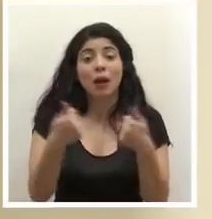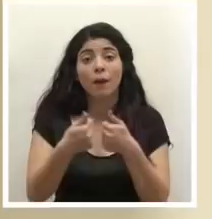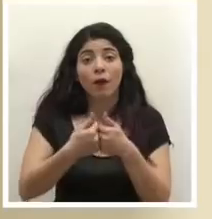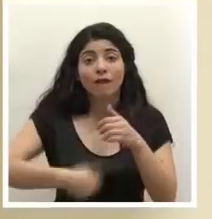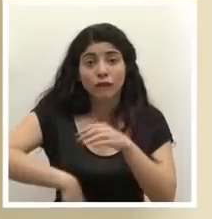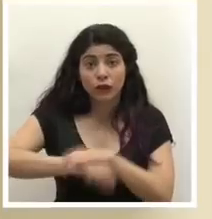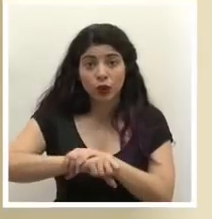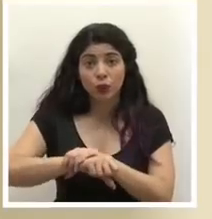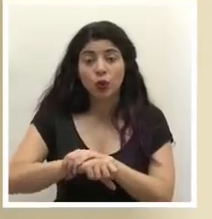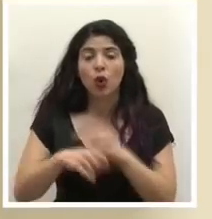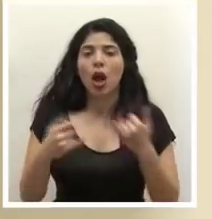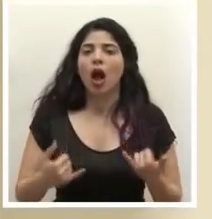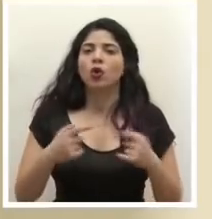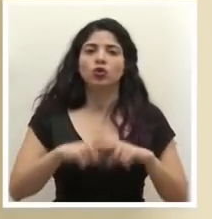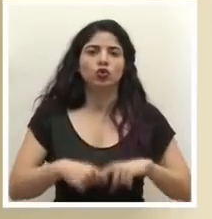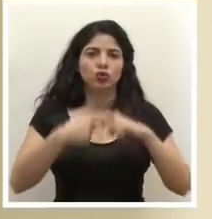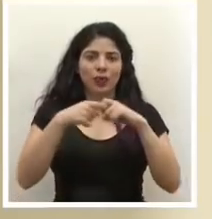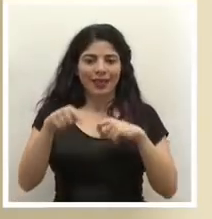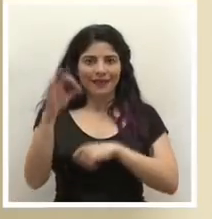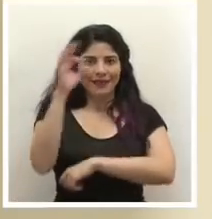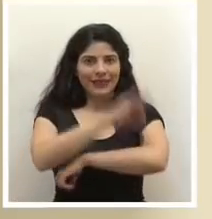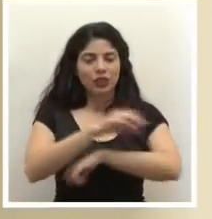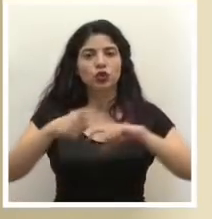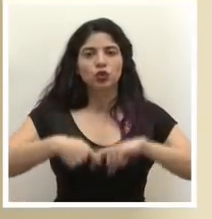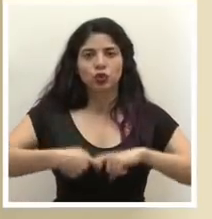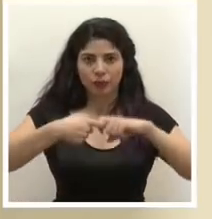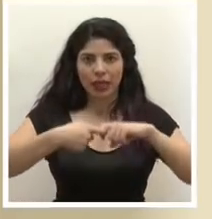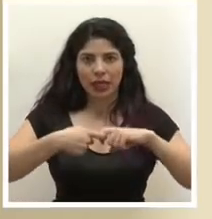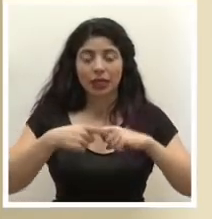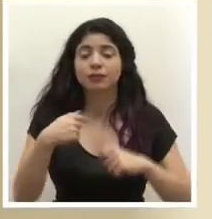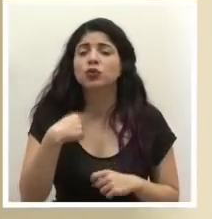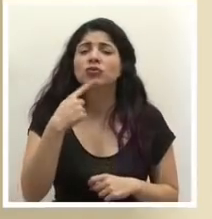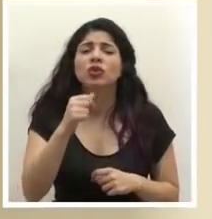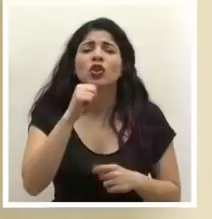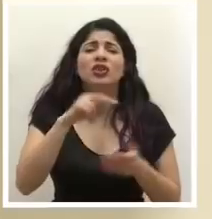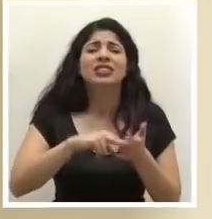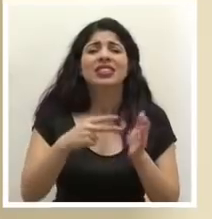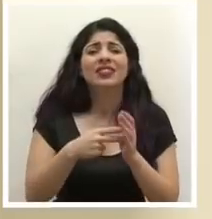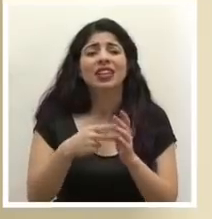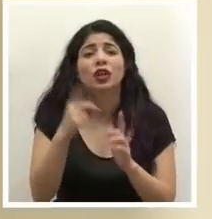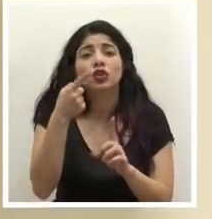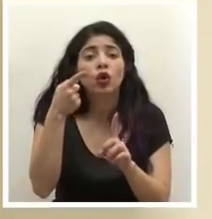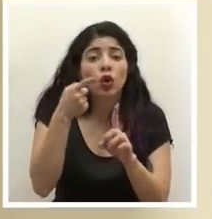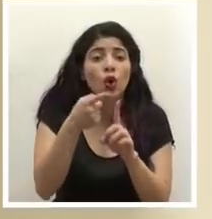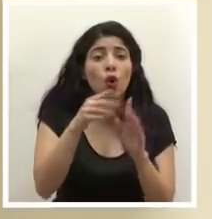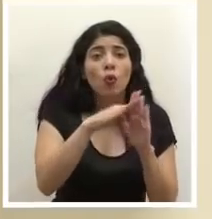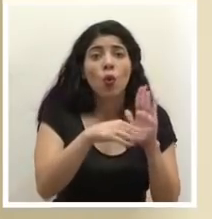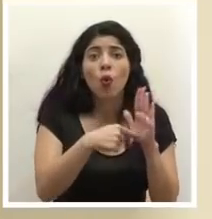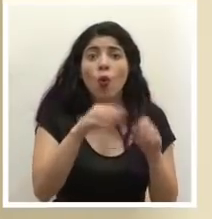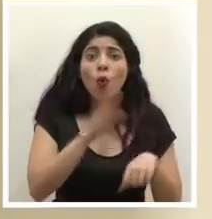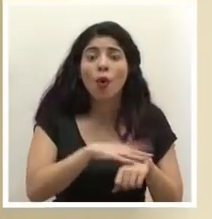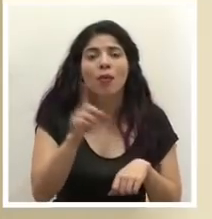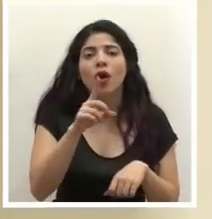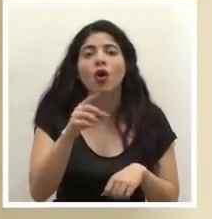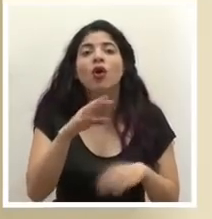de fútbol se está suspendiendo esta fecha indicaba no es que tenga que ver directamente con los protocolos más que todo por la